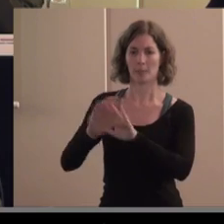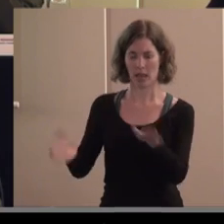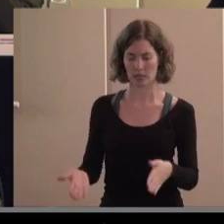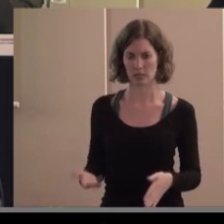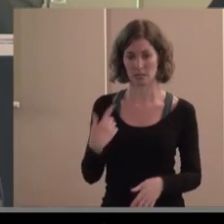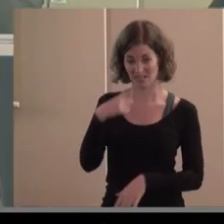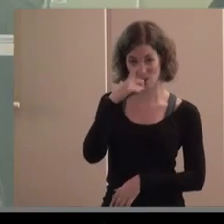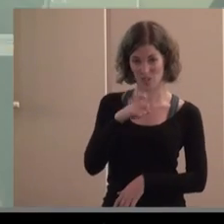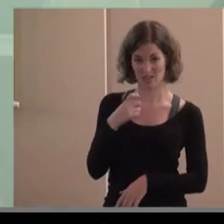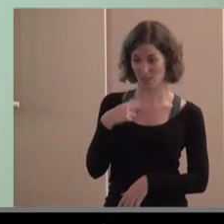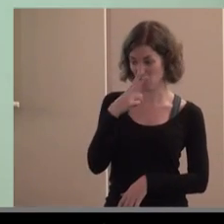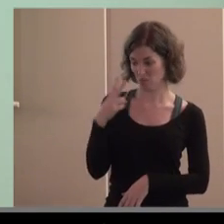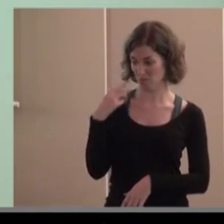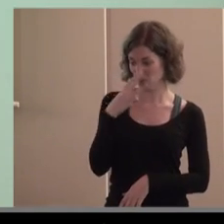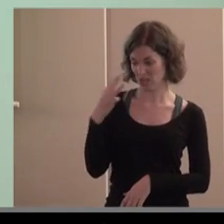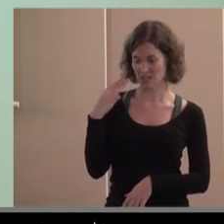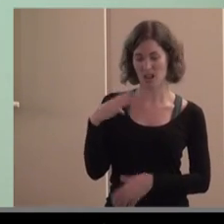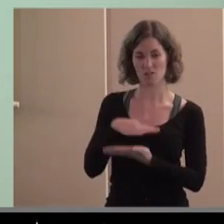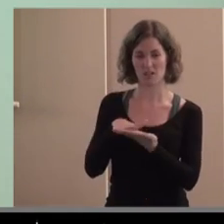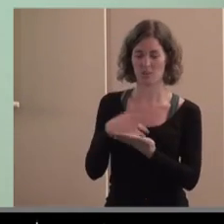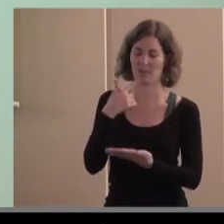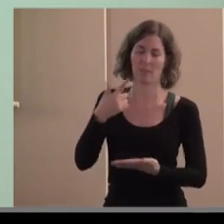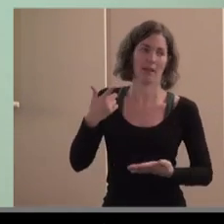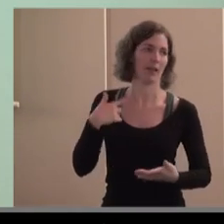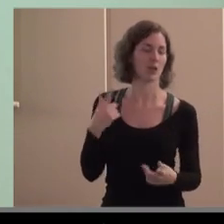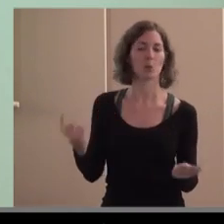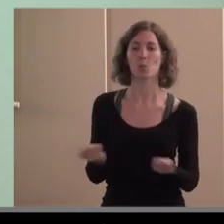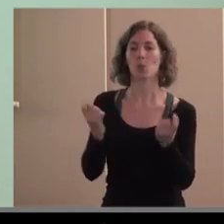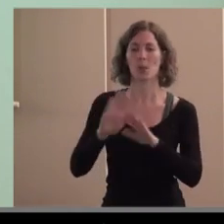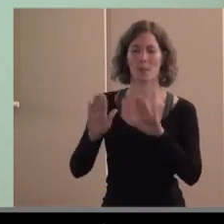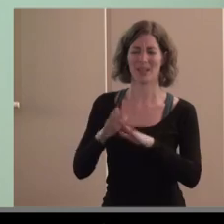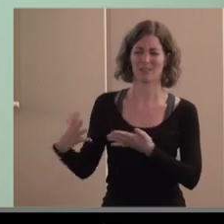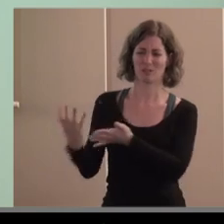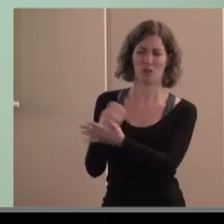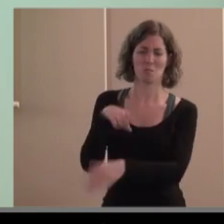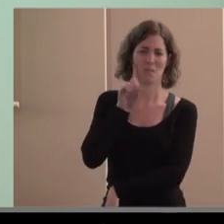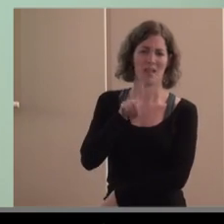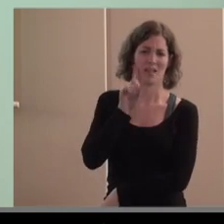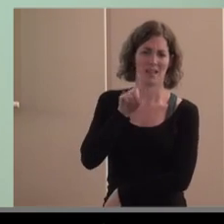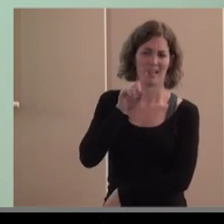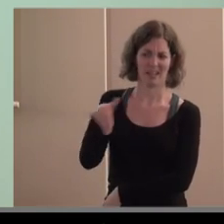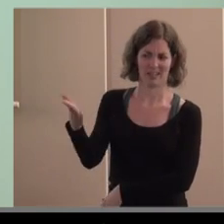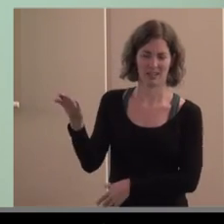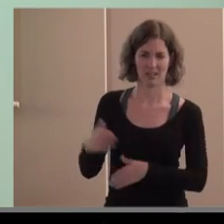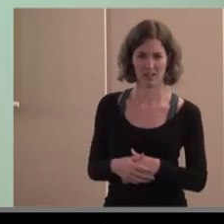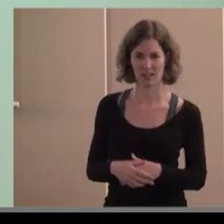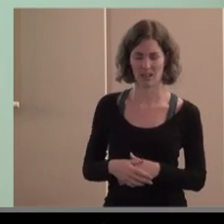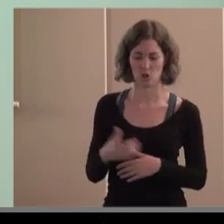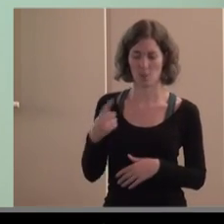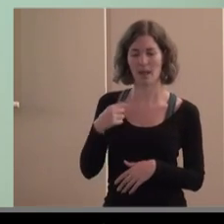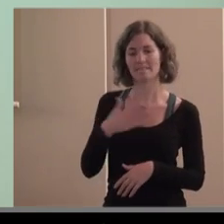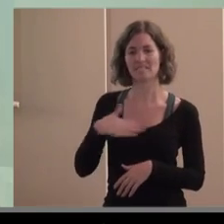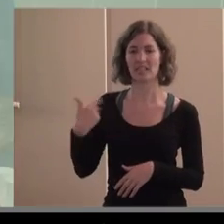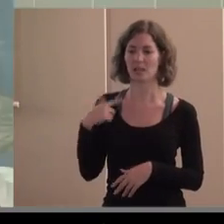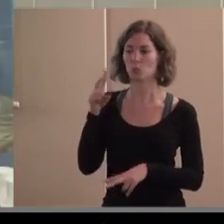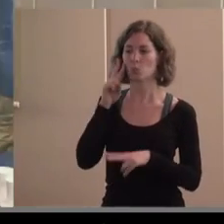esto es publicidad mienten ¿no? se dicen socialmente pero mienten todos para pura reputación